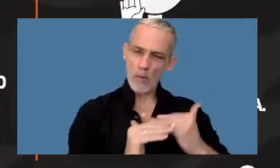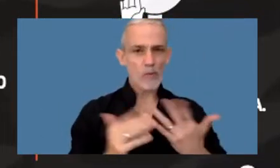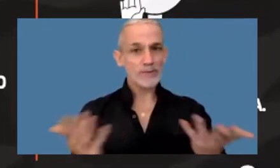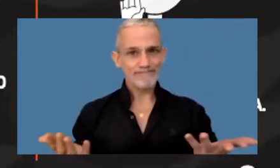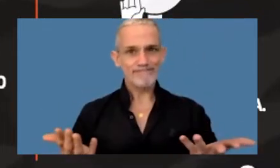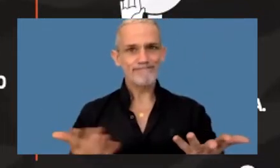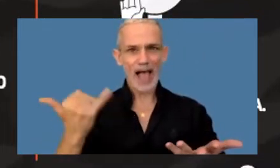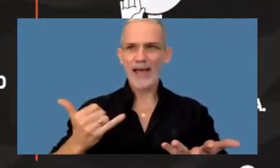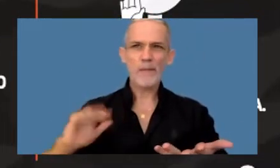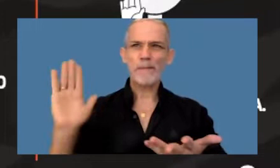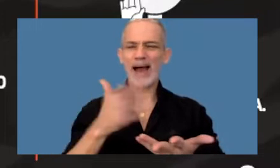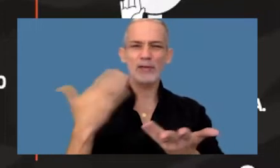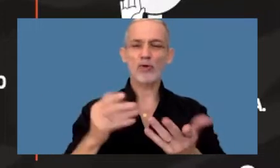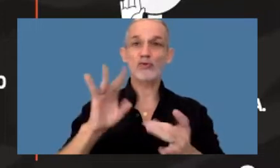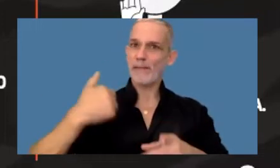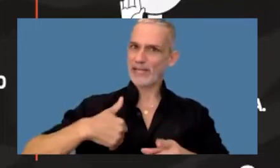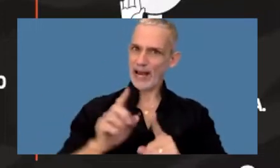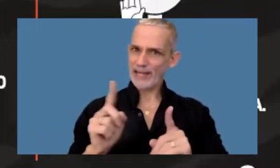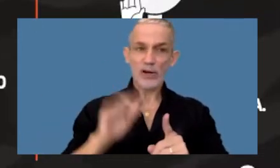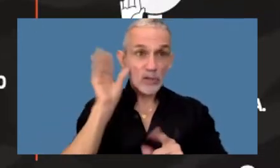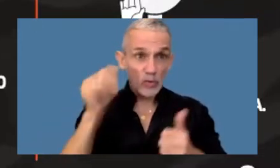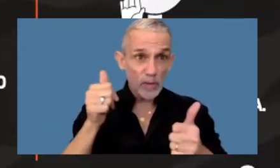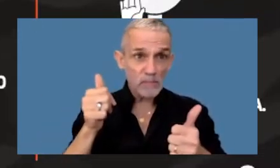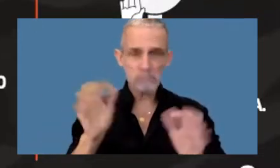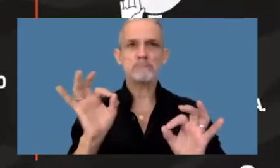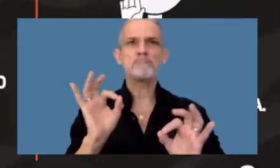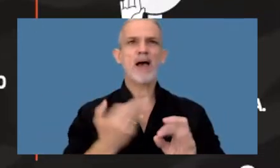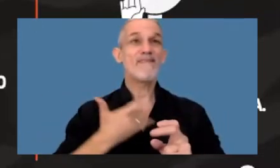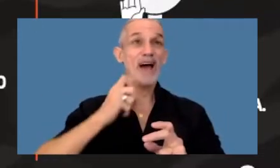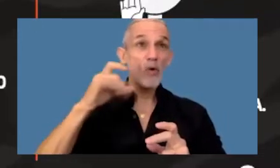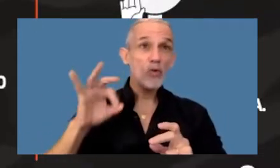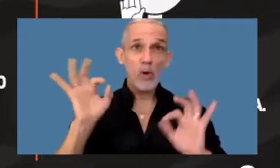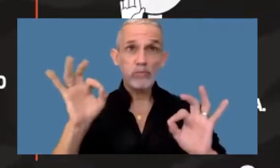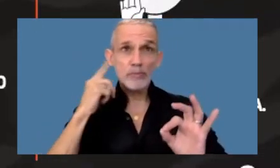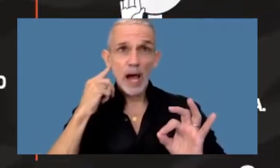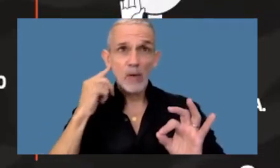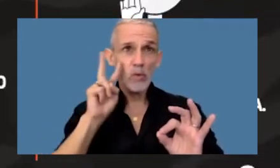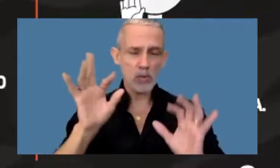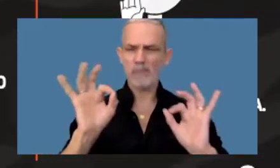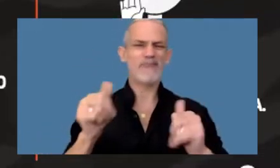atravesando las fronteras me escuchan bien Facundo estoy bien con audio y sonido